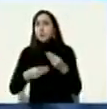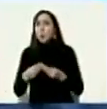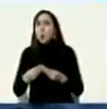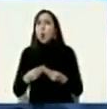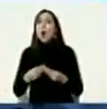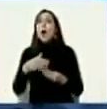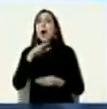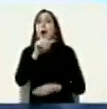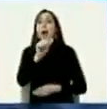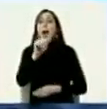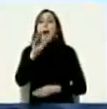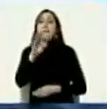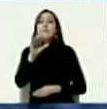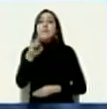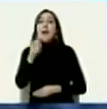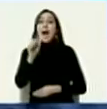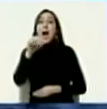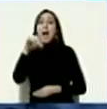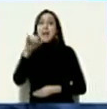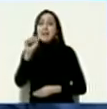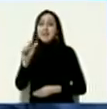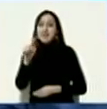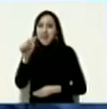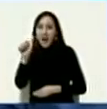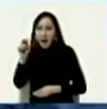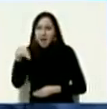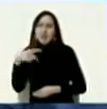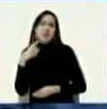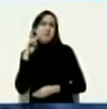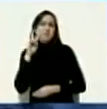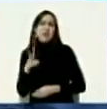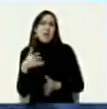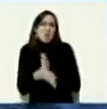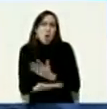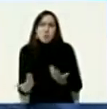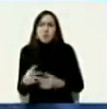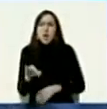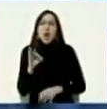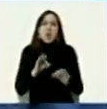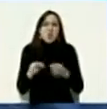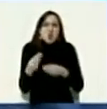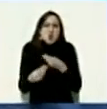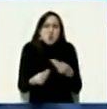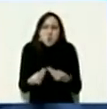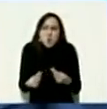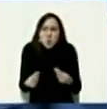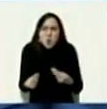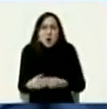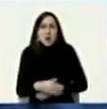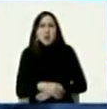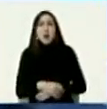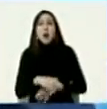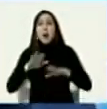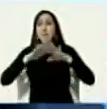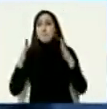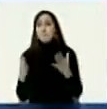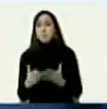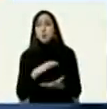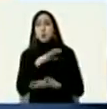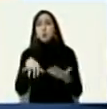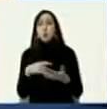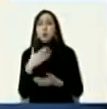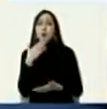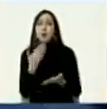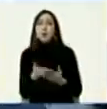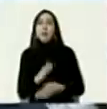quería saber cuál era su lectura sobre la elección que esto que está ocurriendo le deja al mundo gracias presidente